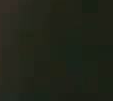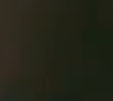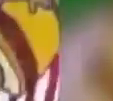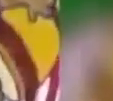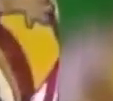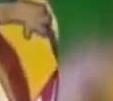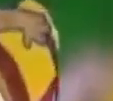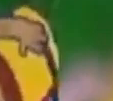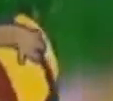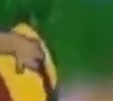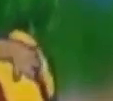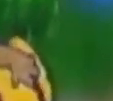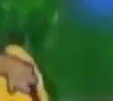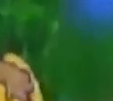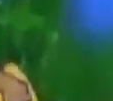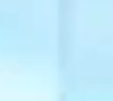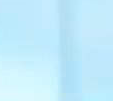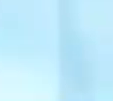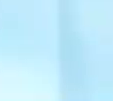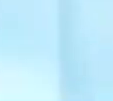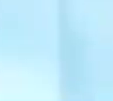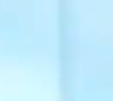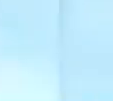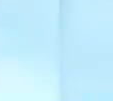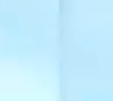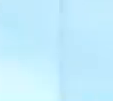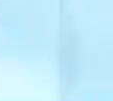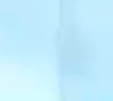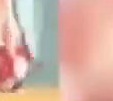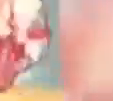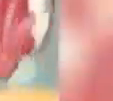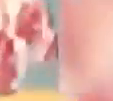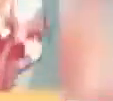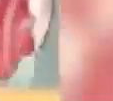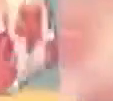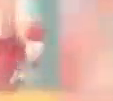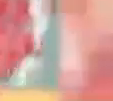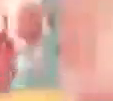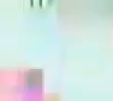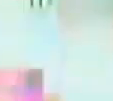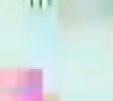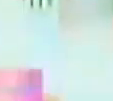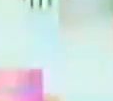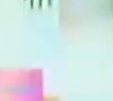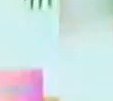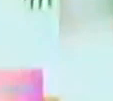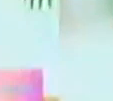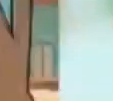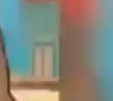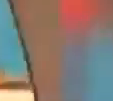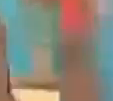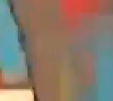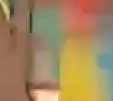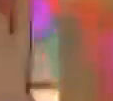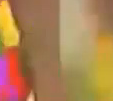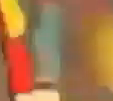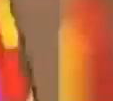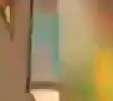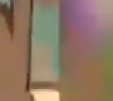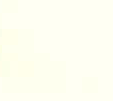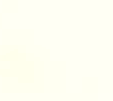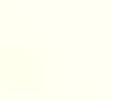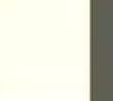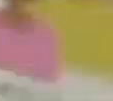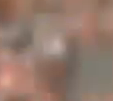perinola en casa, que además de incentivar el uso de los juegos tradicionales venezolanos, nos ayuda a conocer nuestras tradiciones.